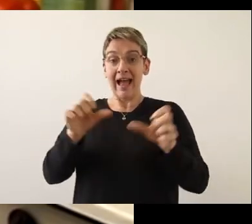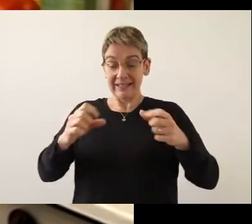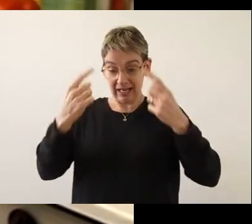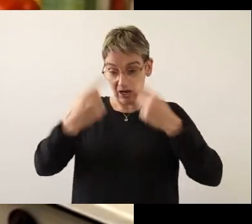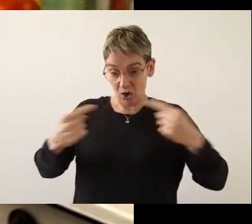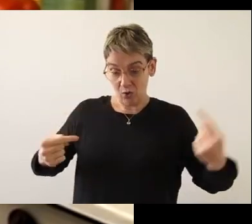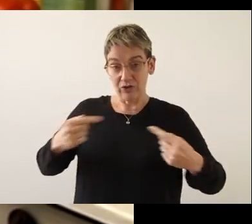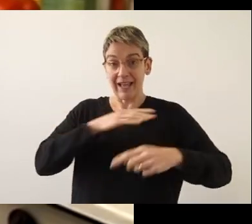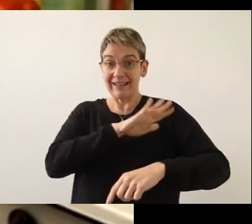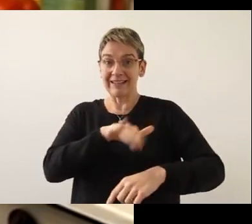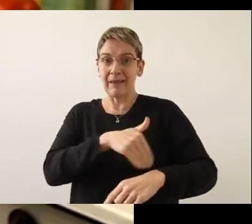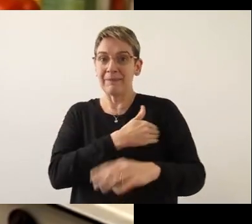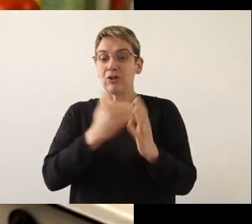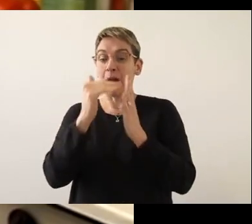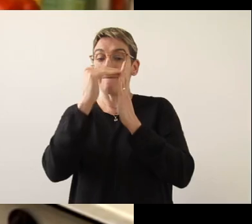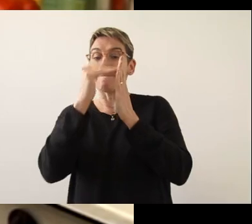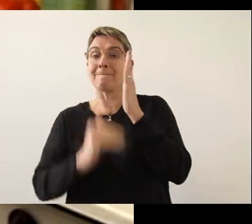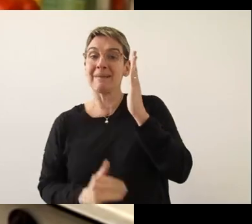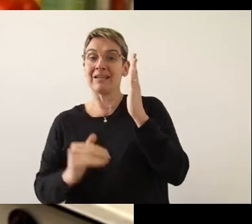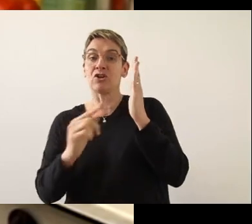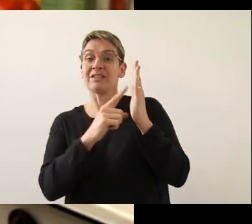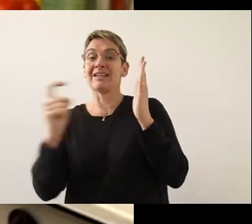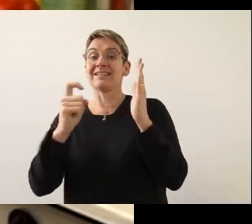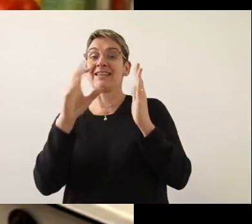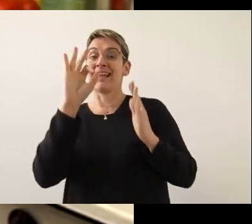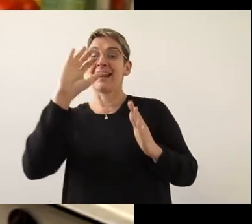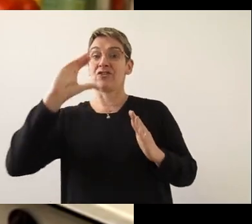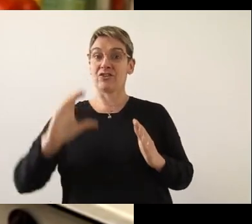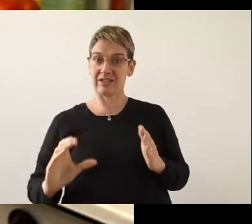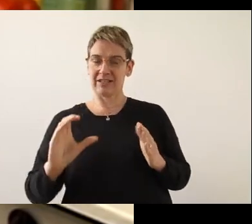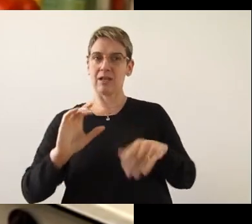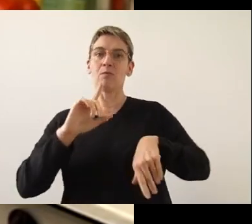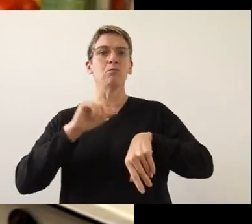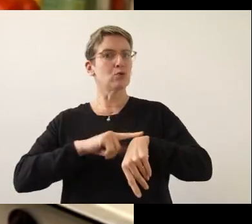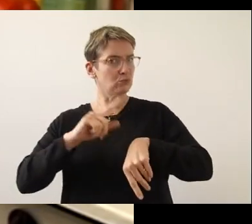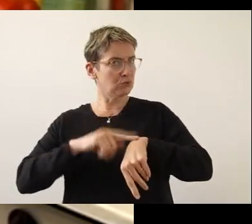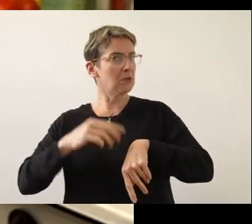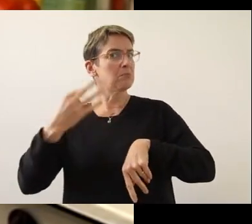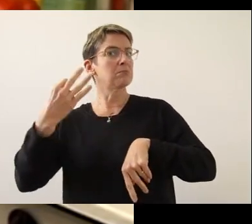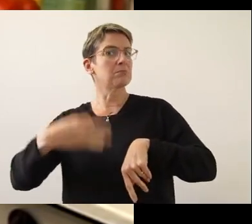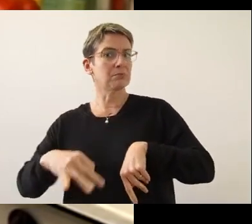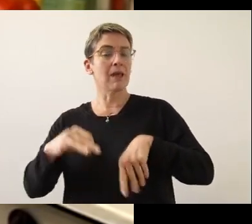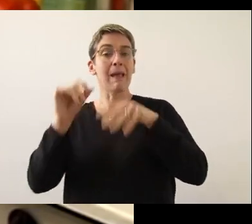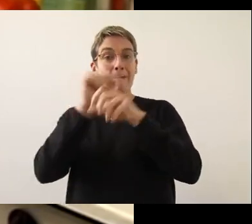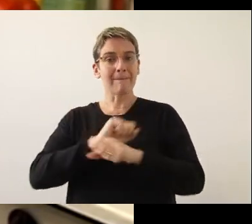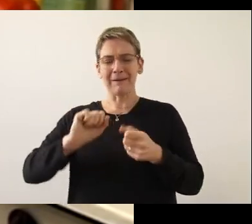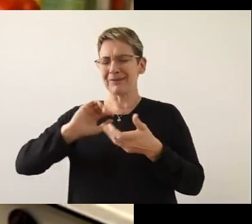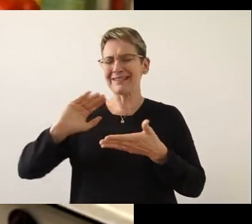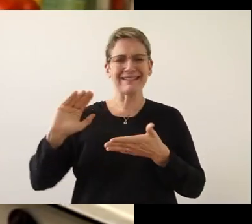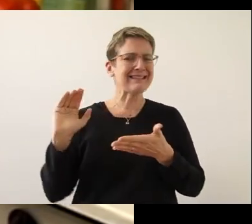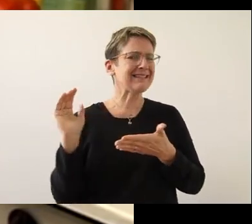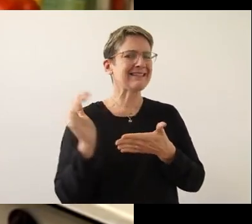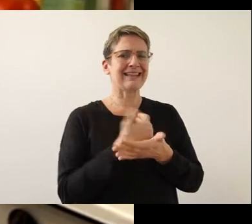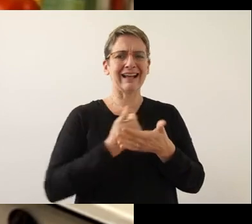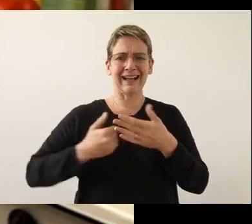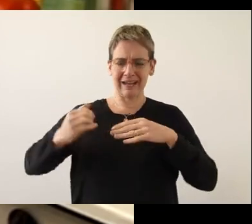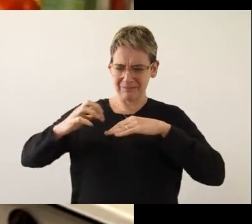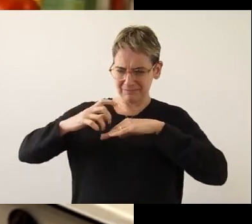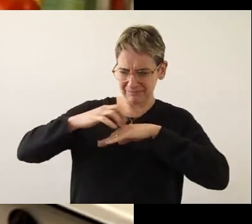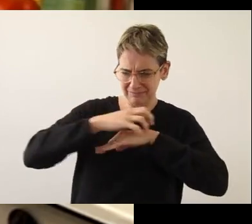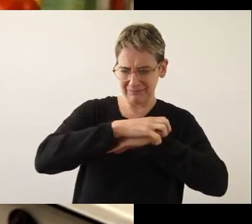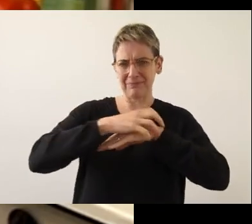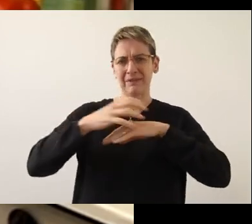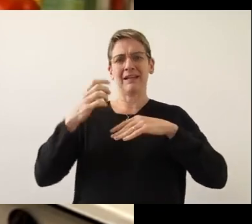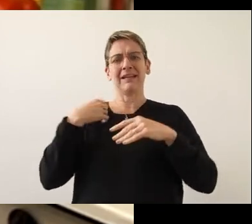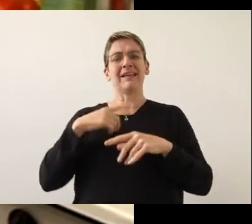productos a temperaturas menores a 100 grados por un tiempo suficiente como para eliminar microorganismos